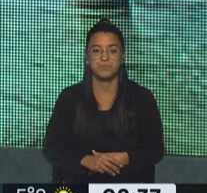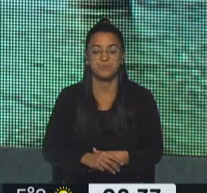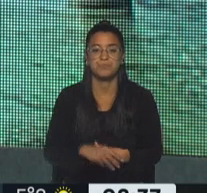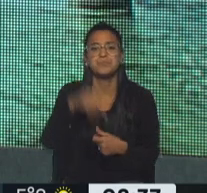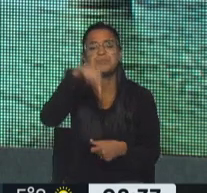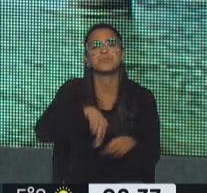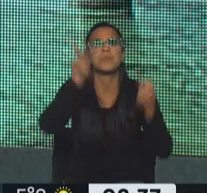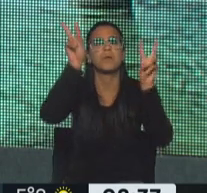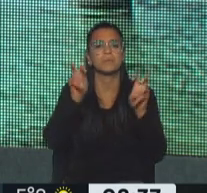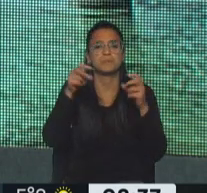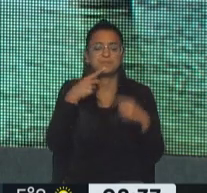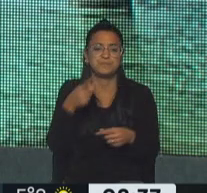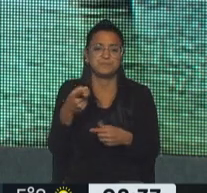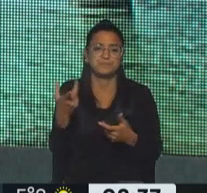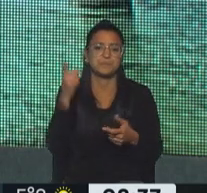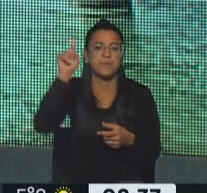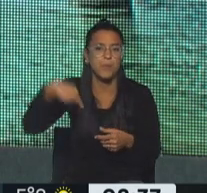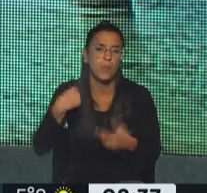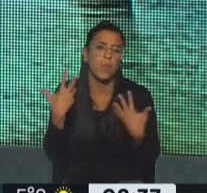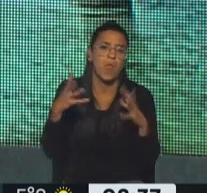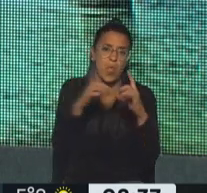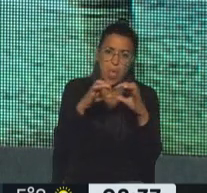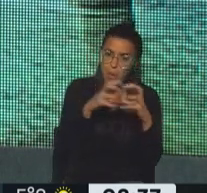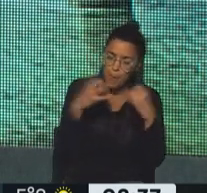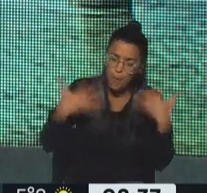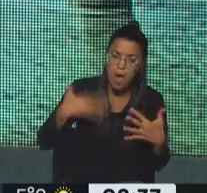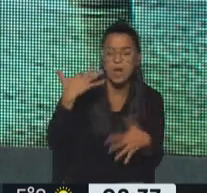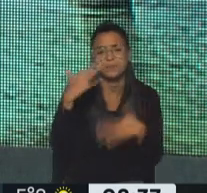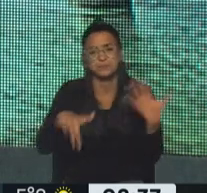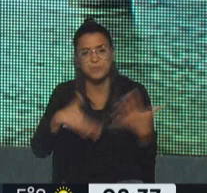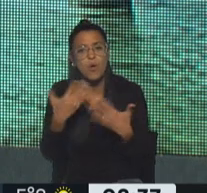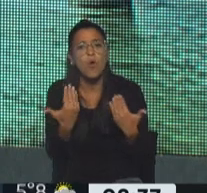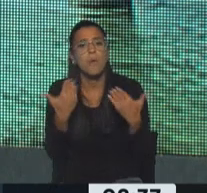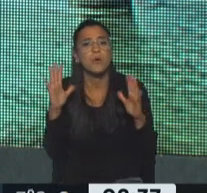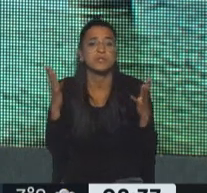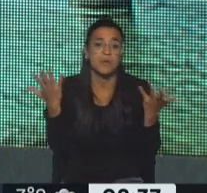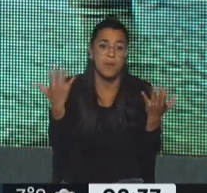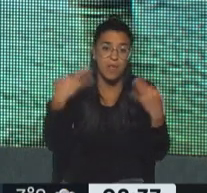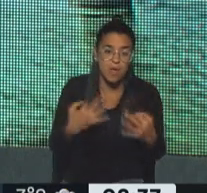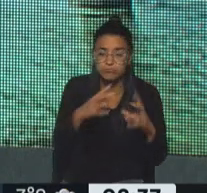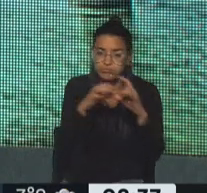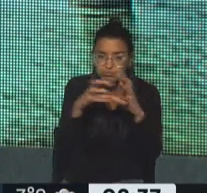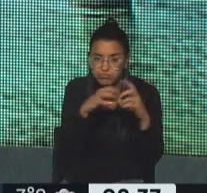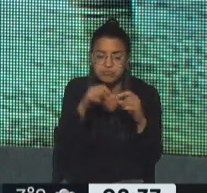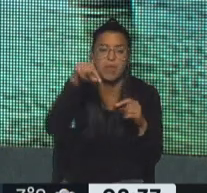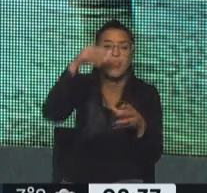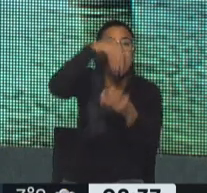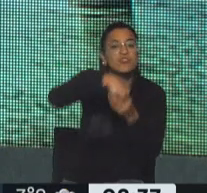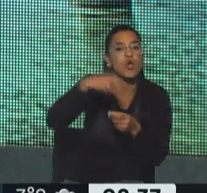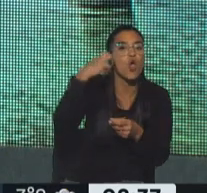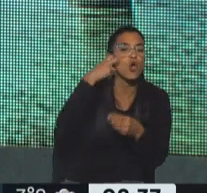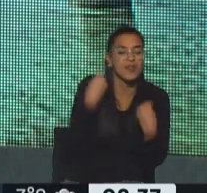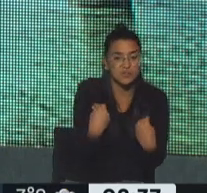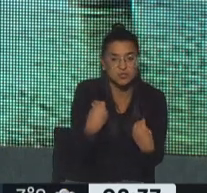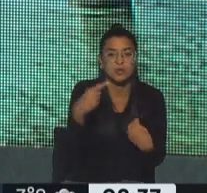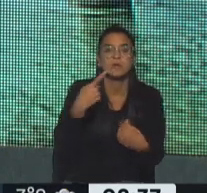Y este es el tema, está generando más de un debate, mucha repercusión, la posibilidad justamente que se discuta en el Congreso tiene que ver